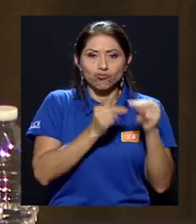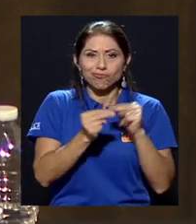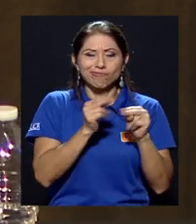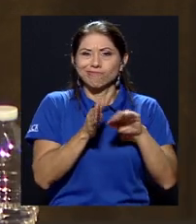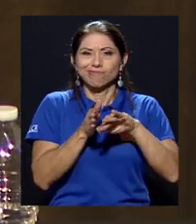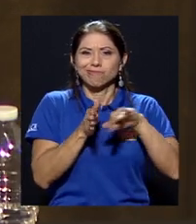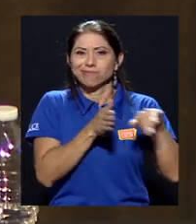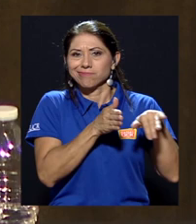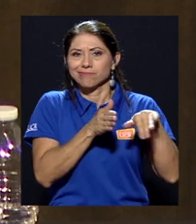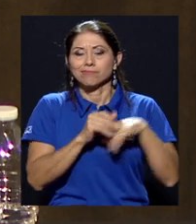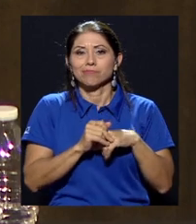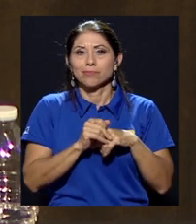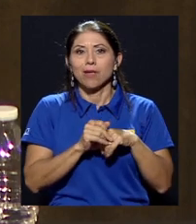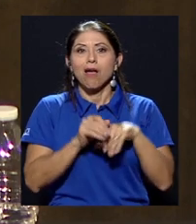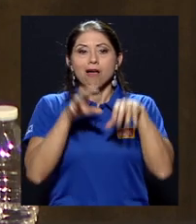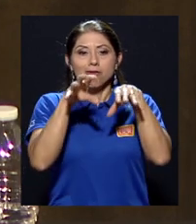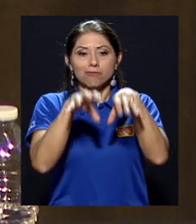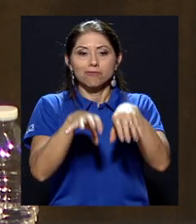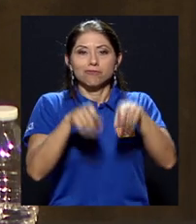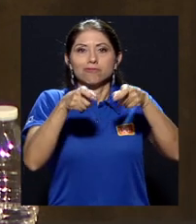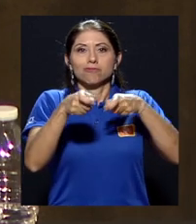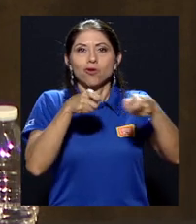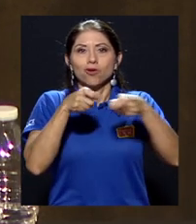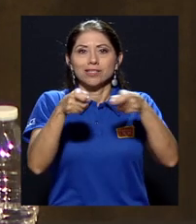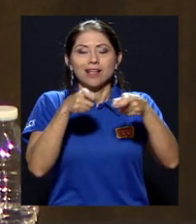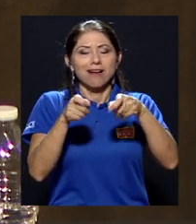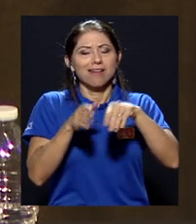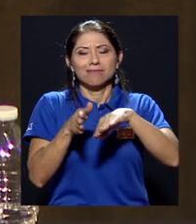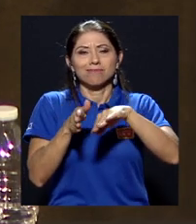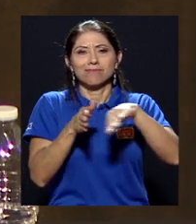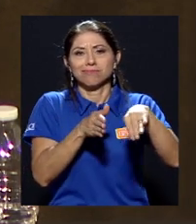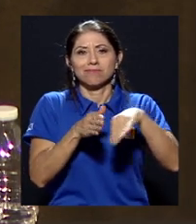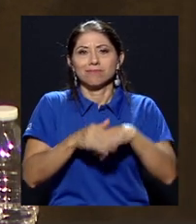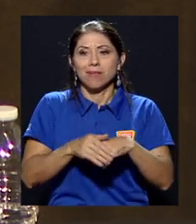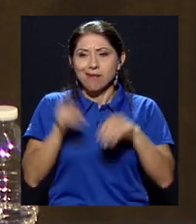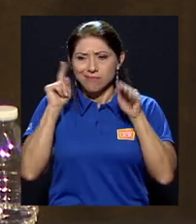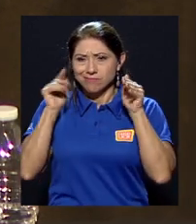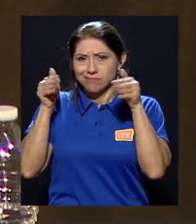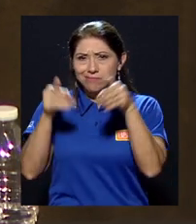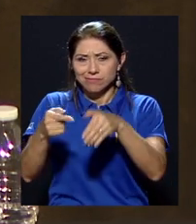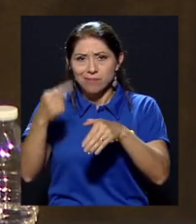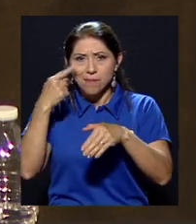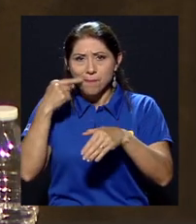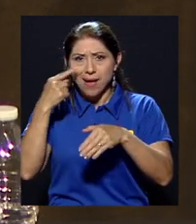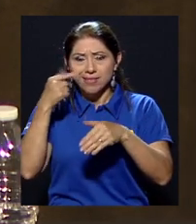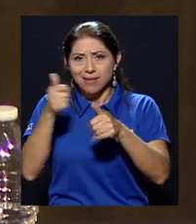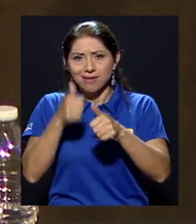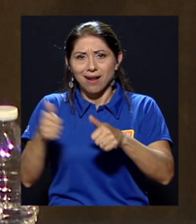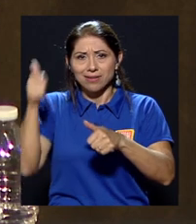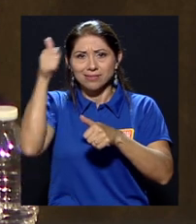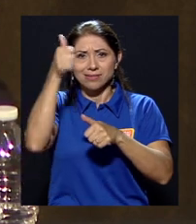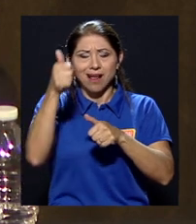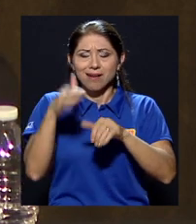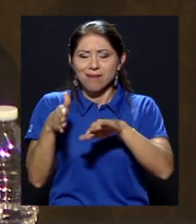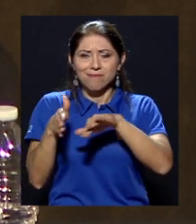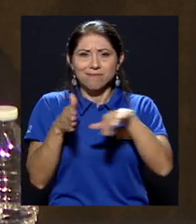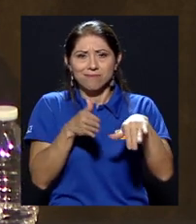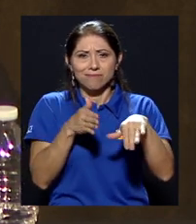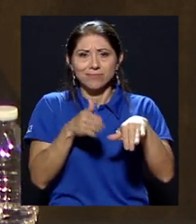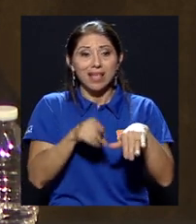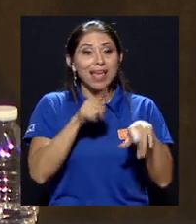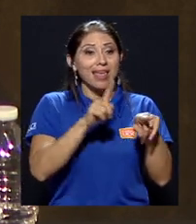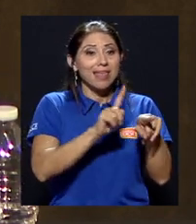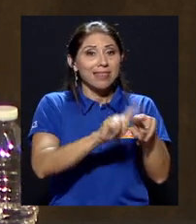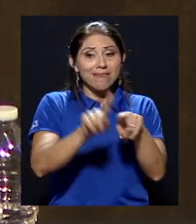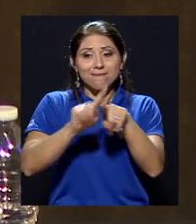en descolonizarla también, en despatriarcalizarla. Son diferentes tareas